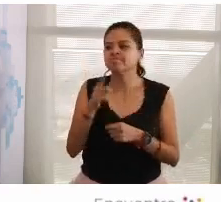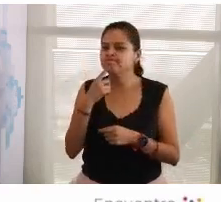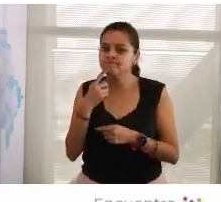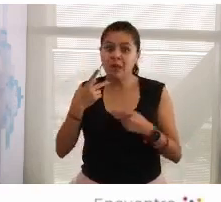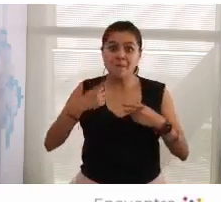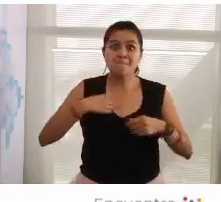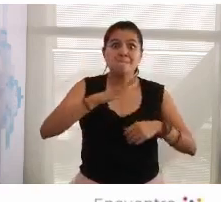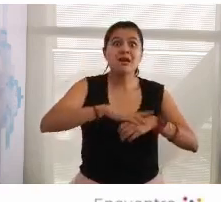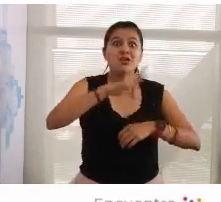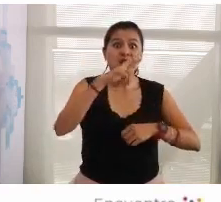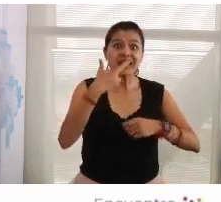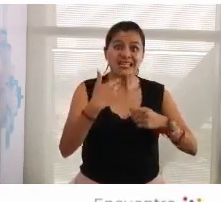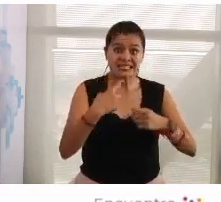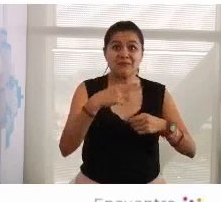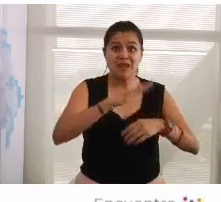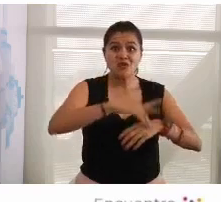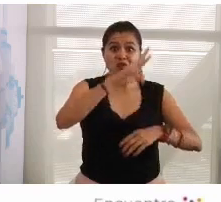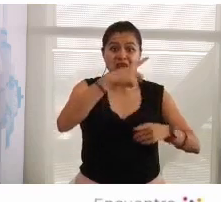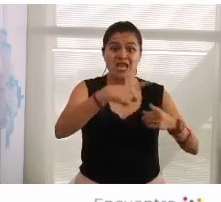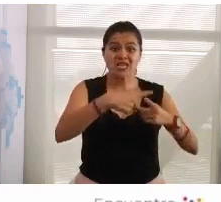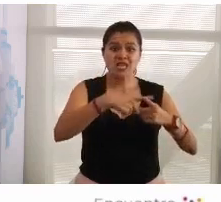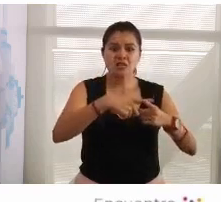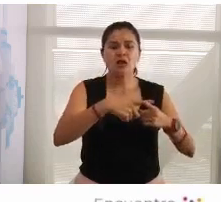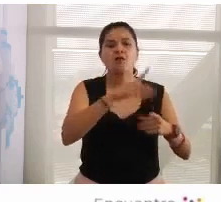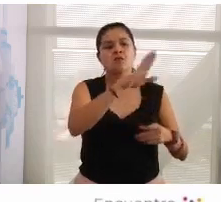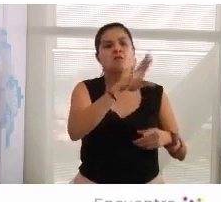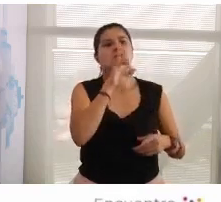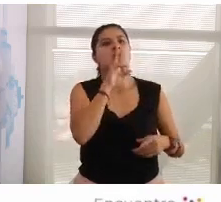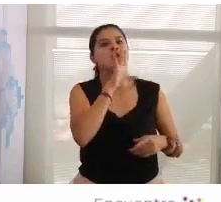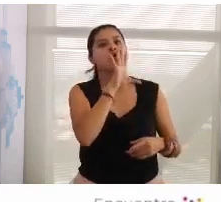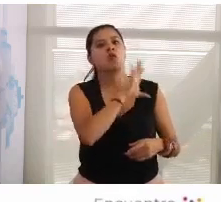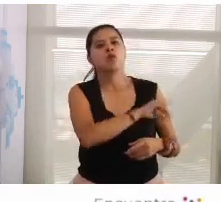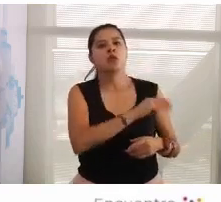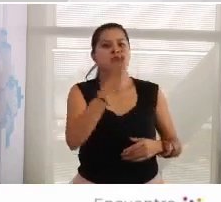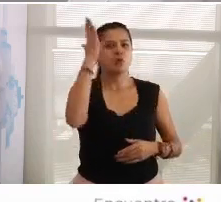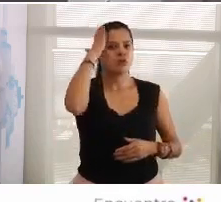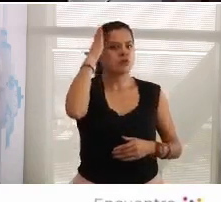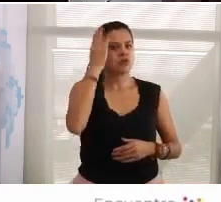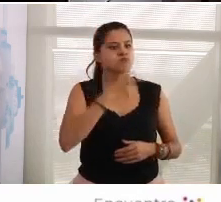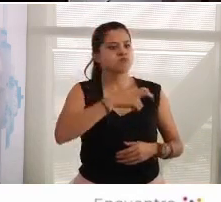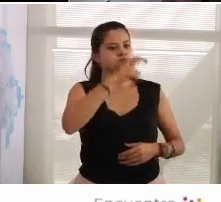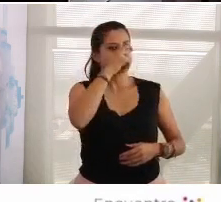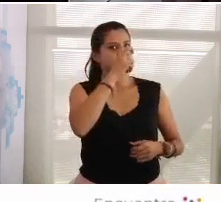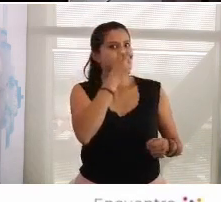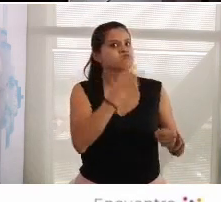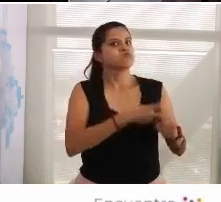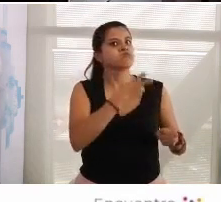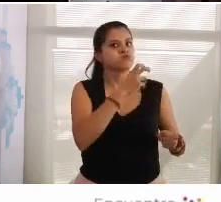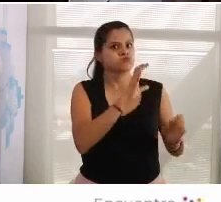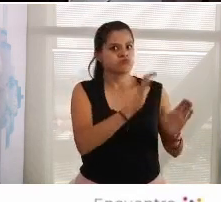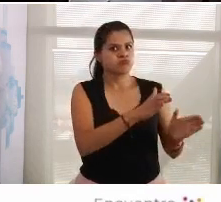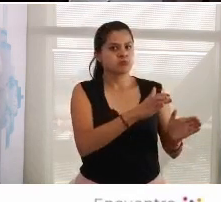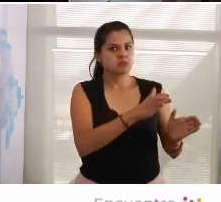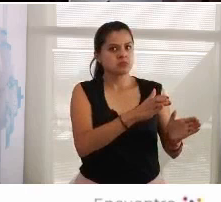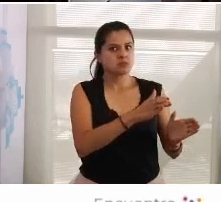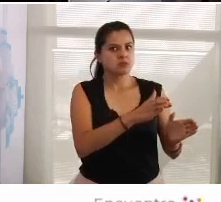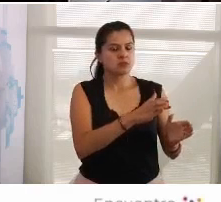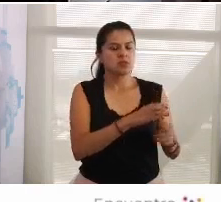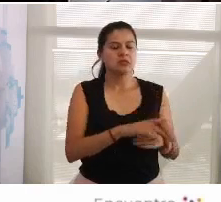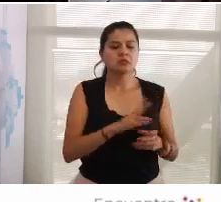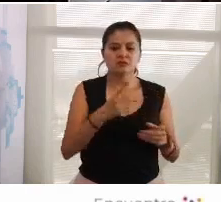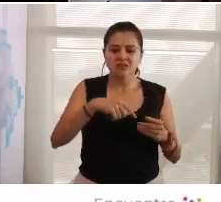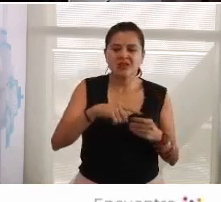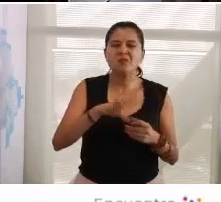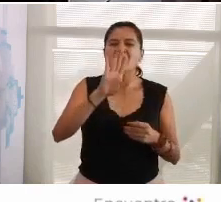quien dice prefiero un gobierno autoritario. ¿Por qué? Como les he dicho, pues hay una